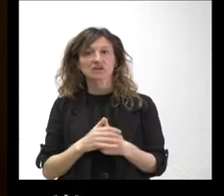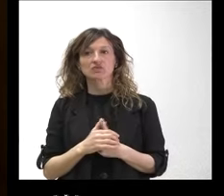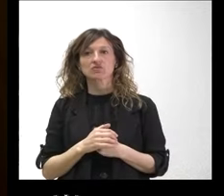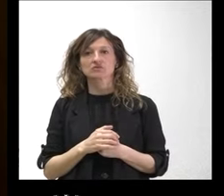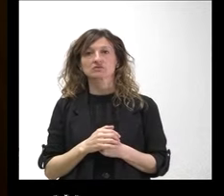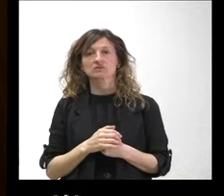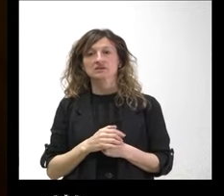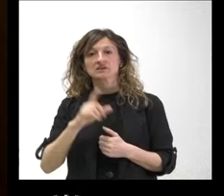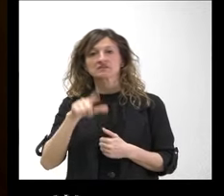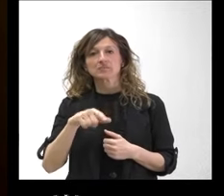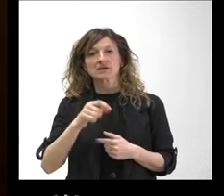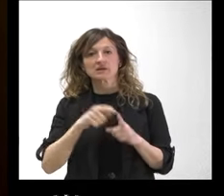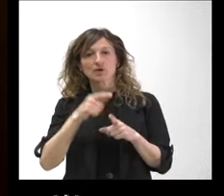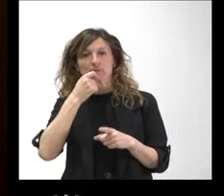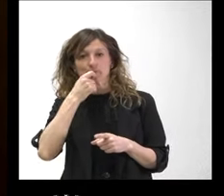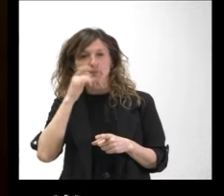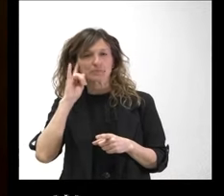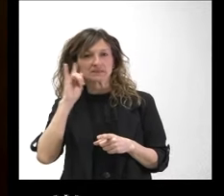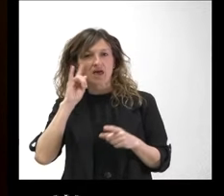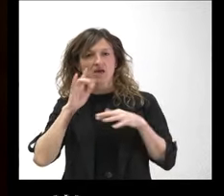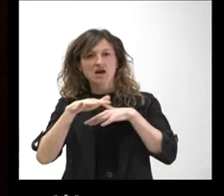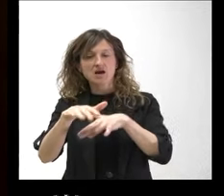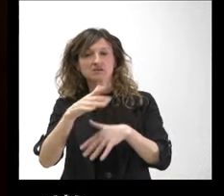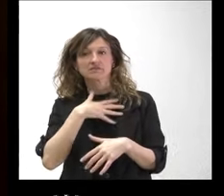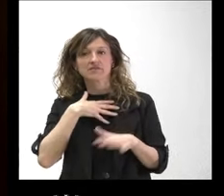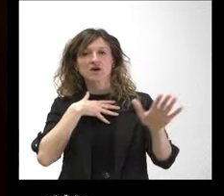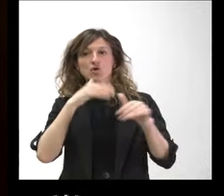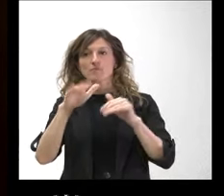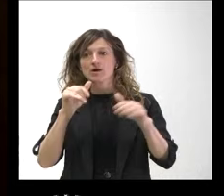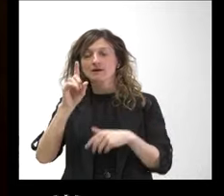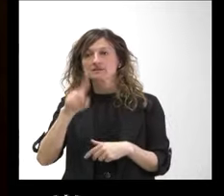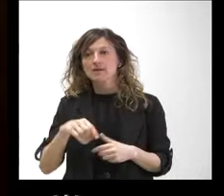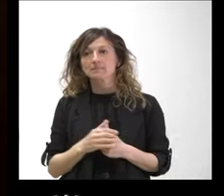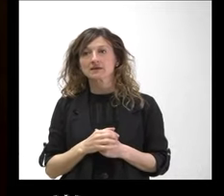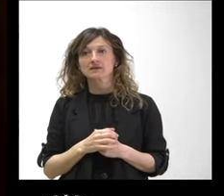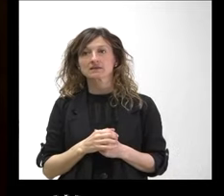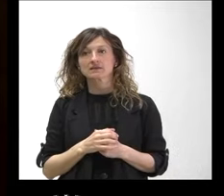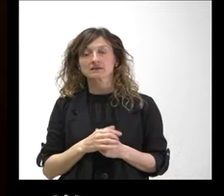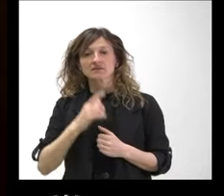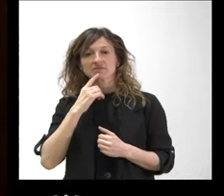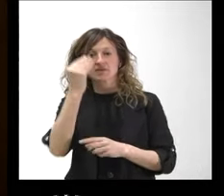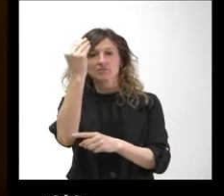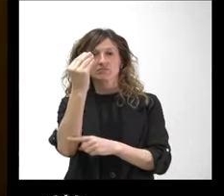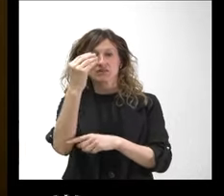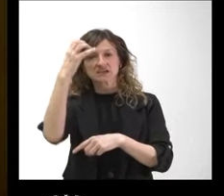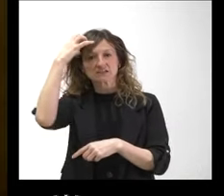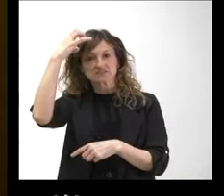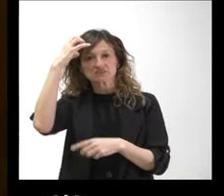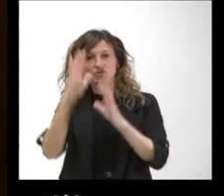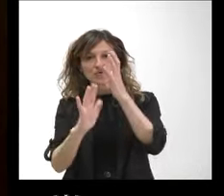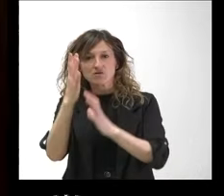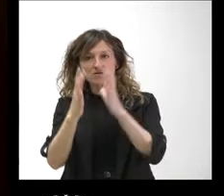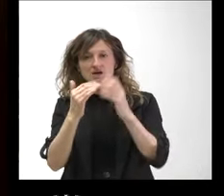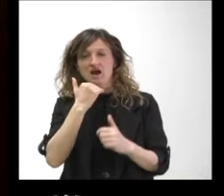una pitada masiva o a eso nos están convocando la quema de una especie de falla de un castillo bueno, un